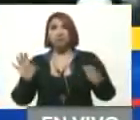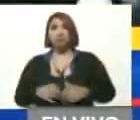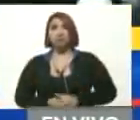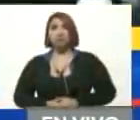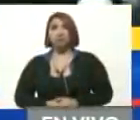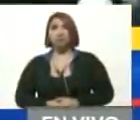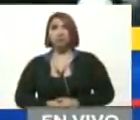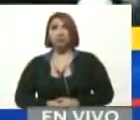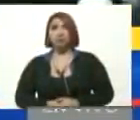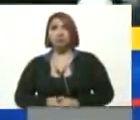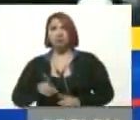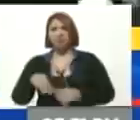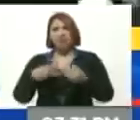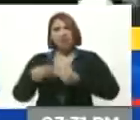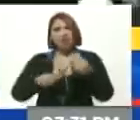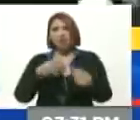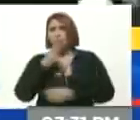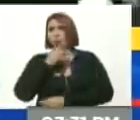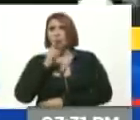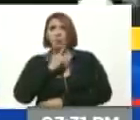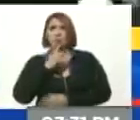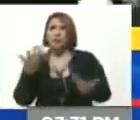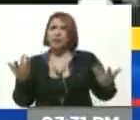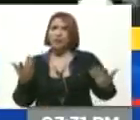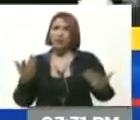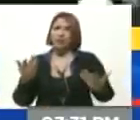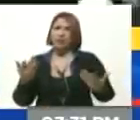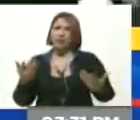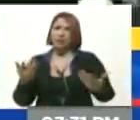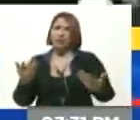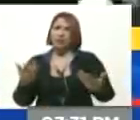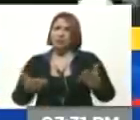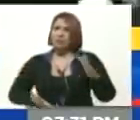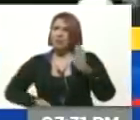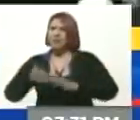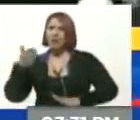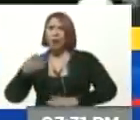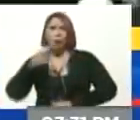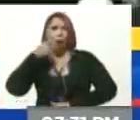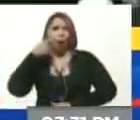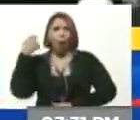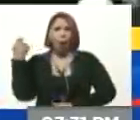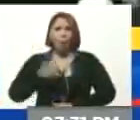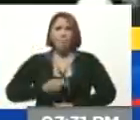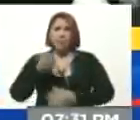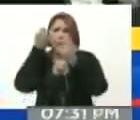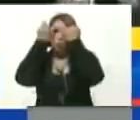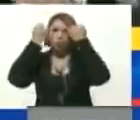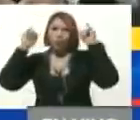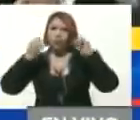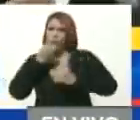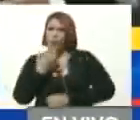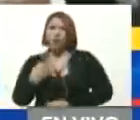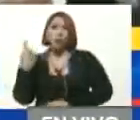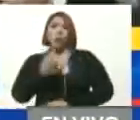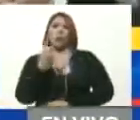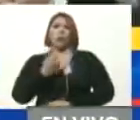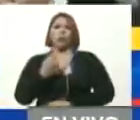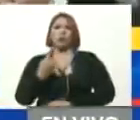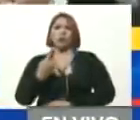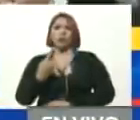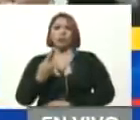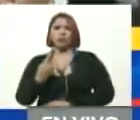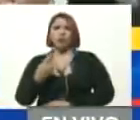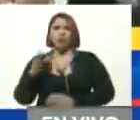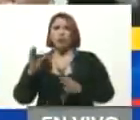Porque lo que han hecho no tiene nombre. Se han llevado a un hombre inocente, un hombre bueno. su único delito traer comida